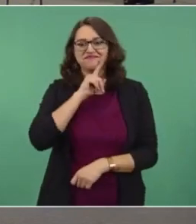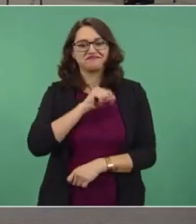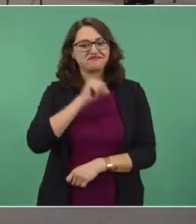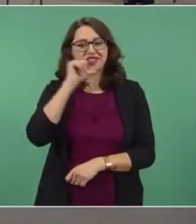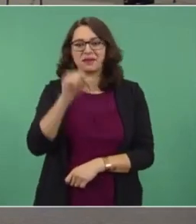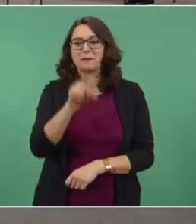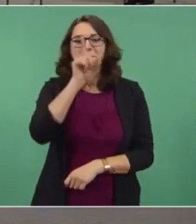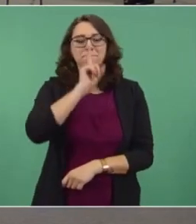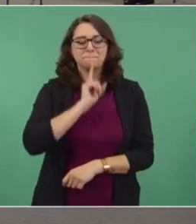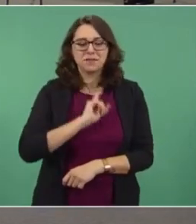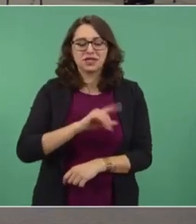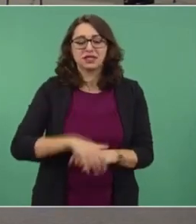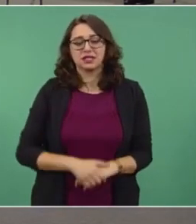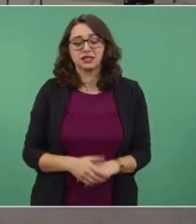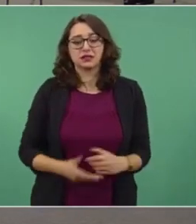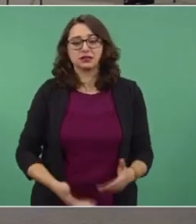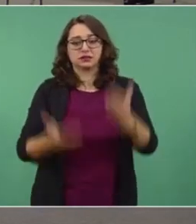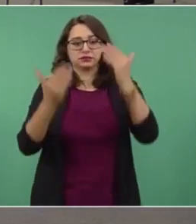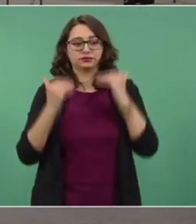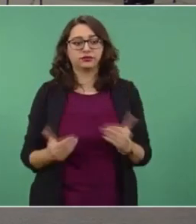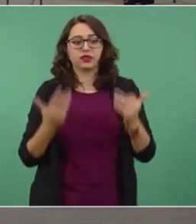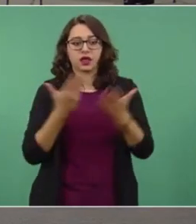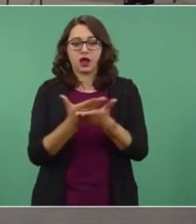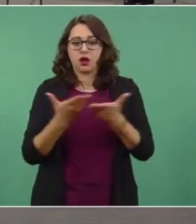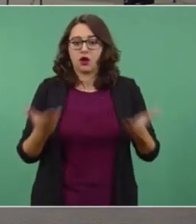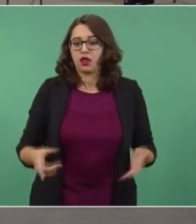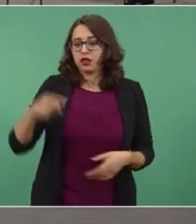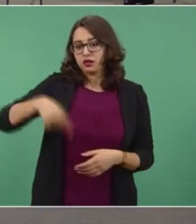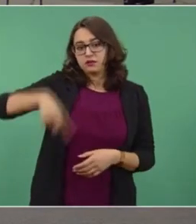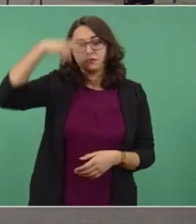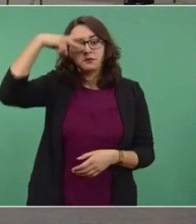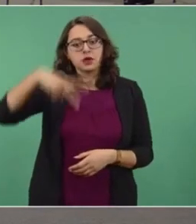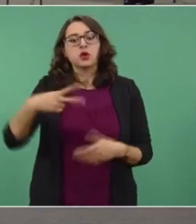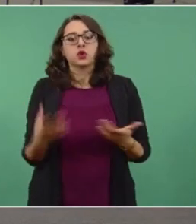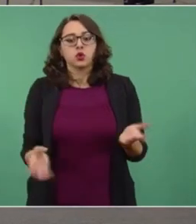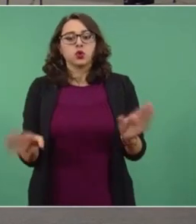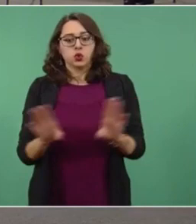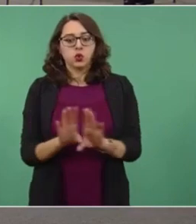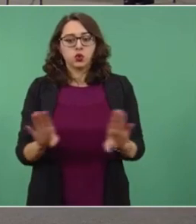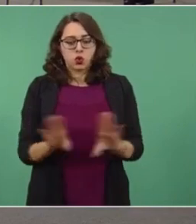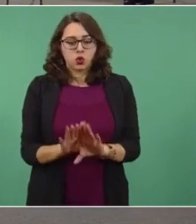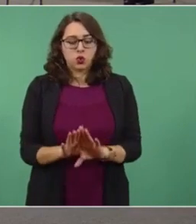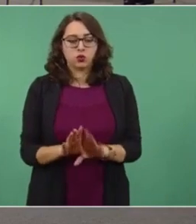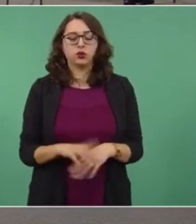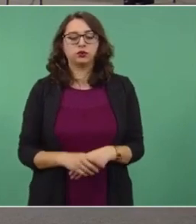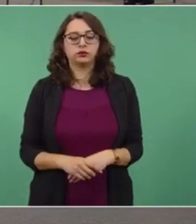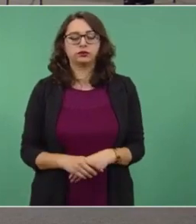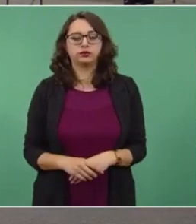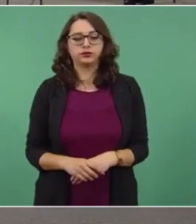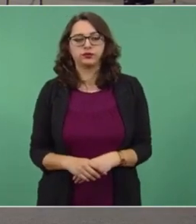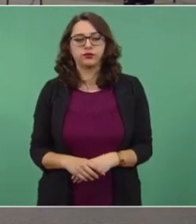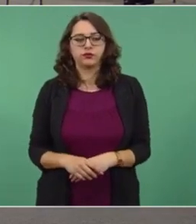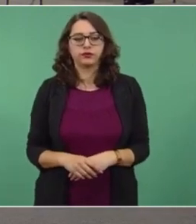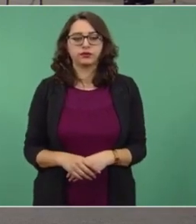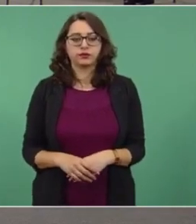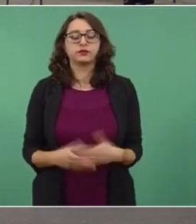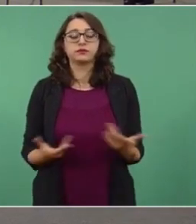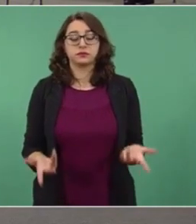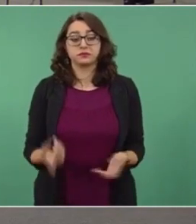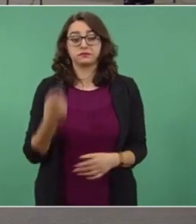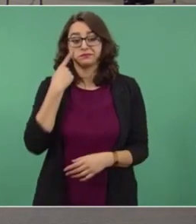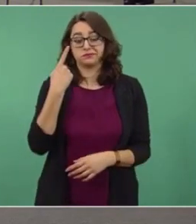Actualmente, ¿cómo estamos generando en el país? Actualmente, tras este modelo que se diseñó en el